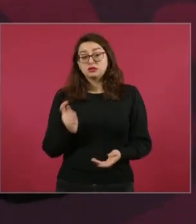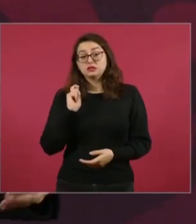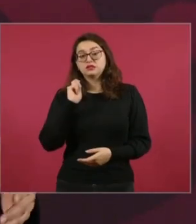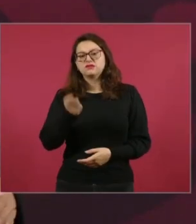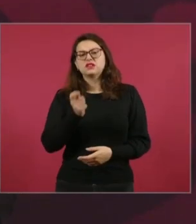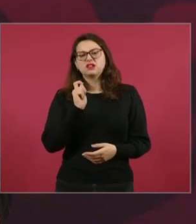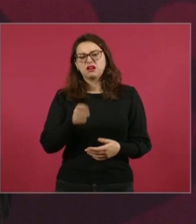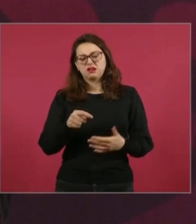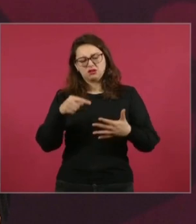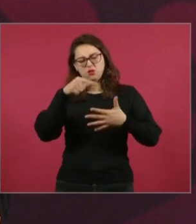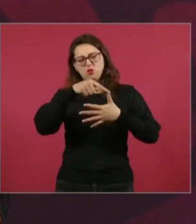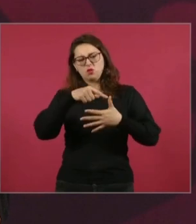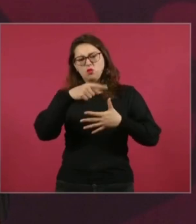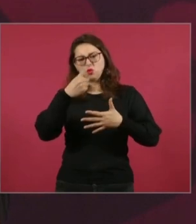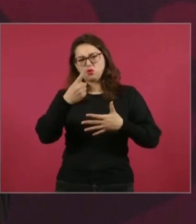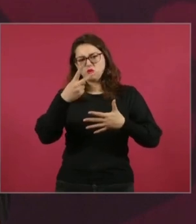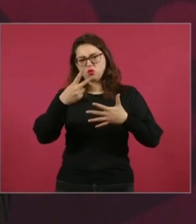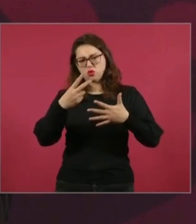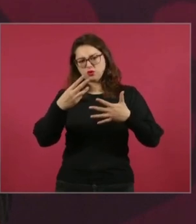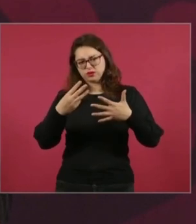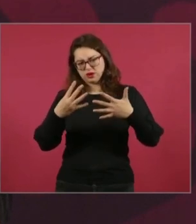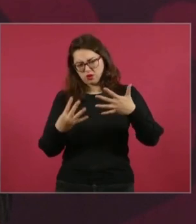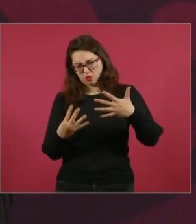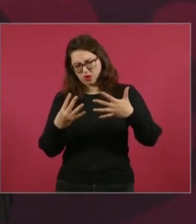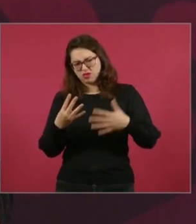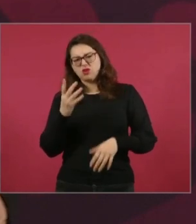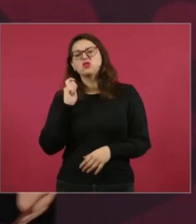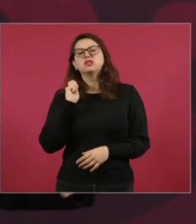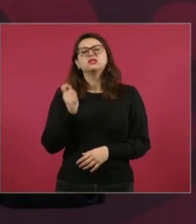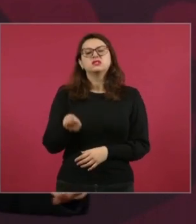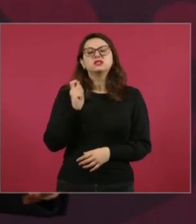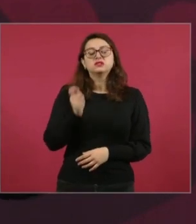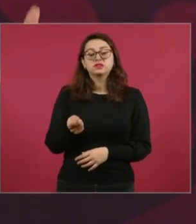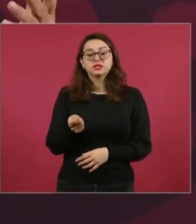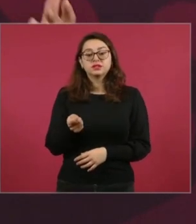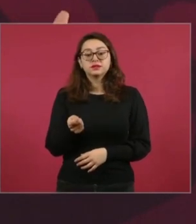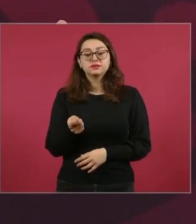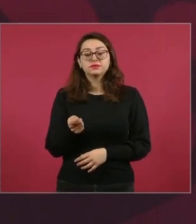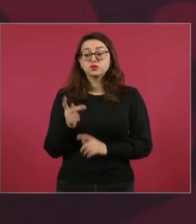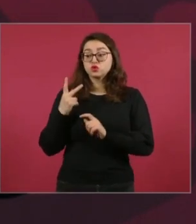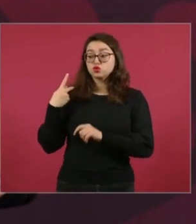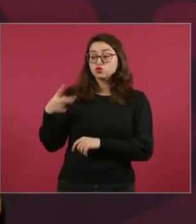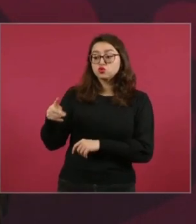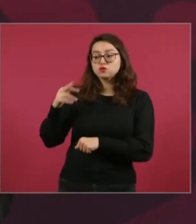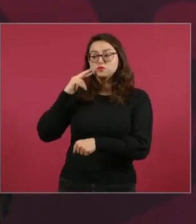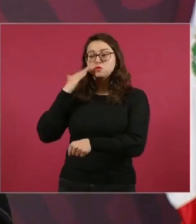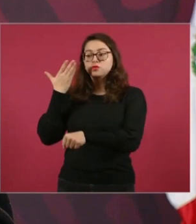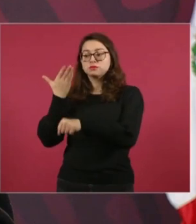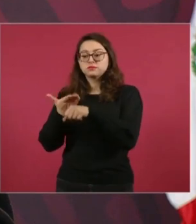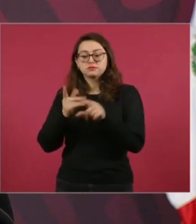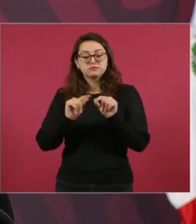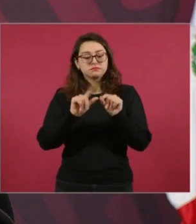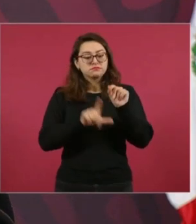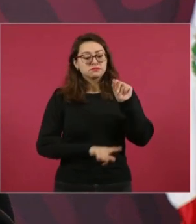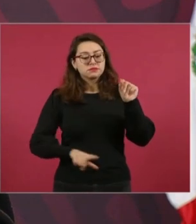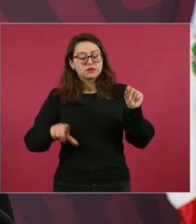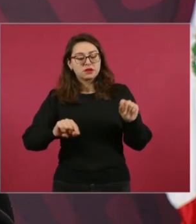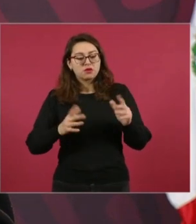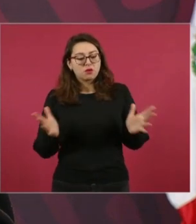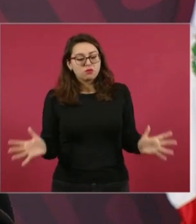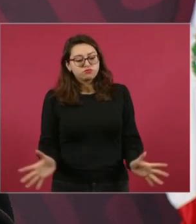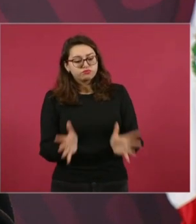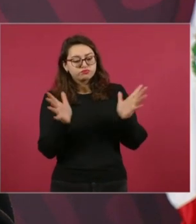del país con muchos programas.